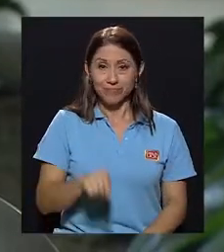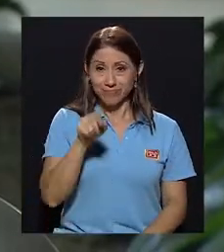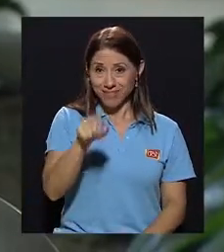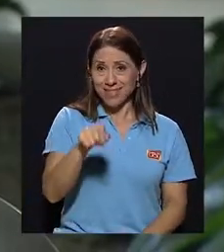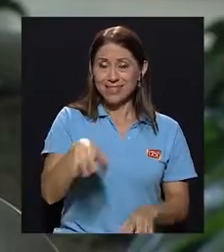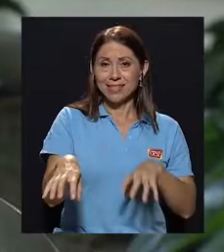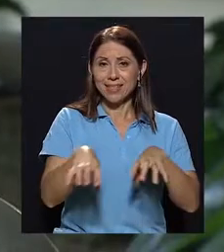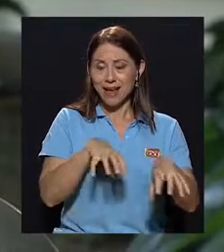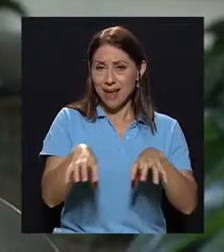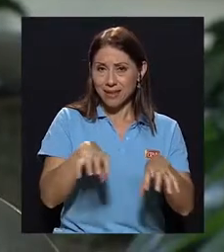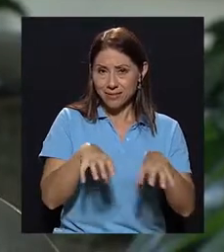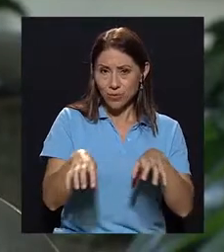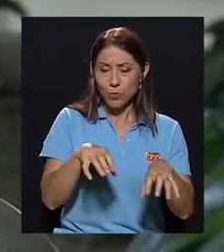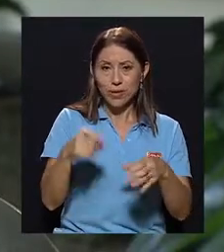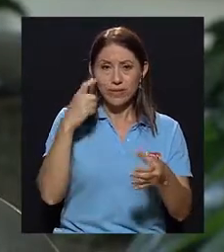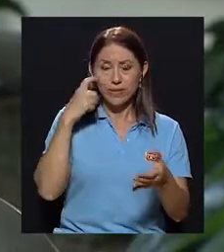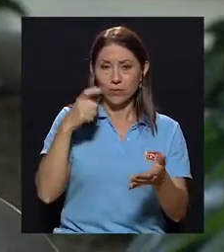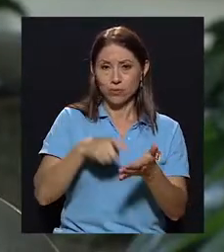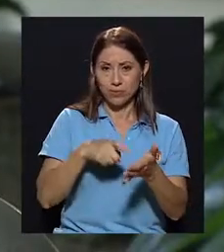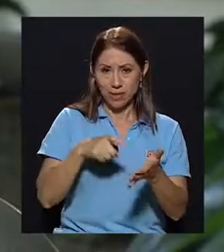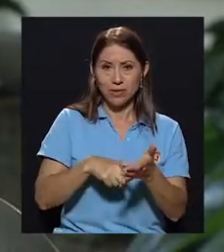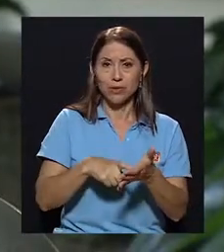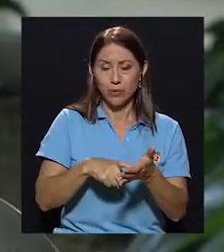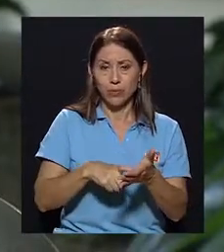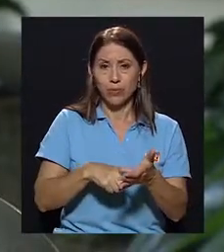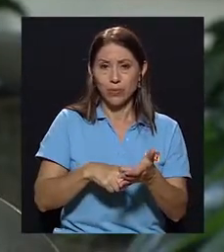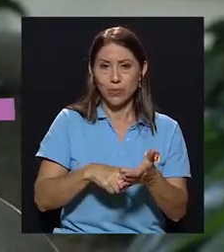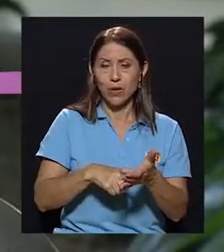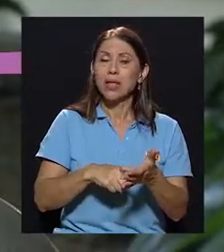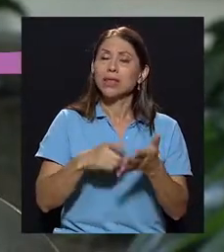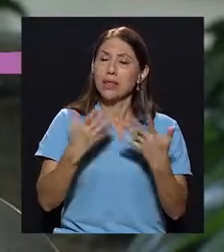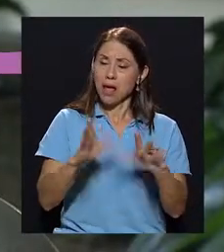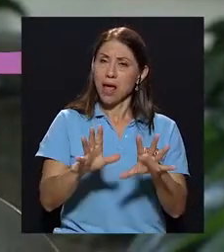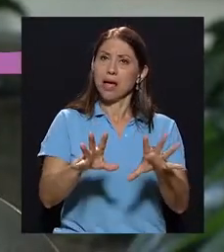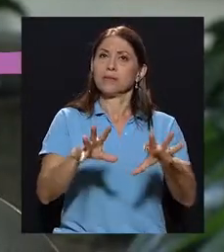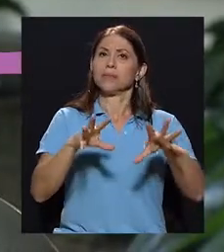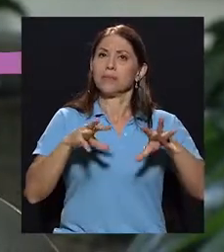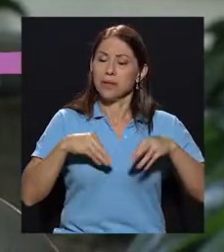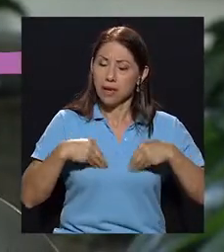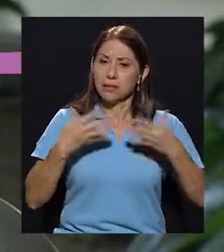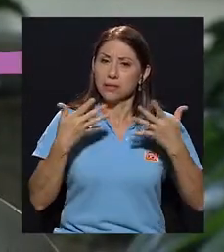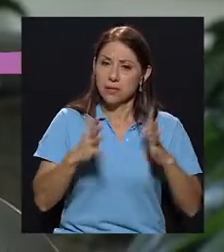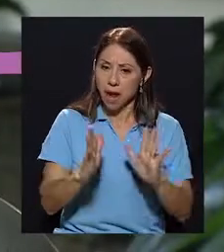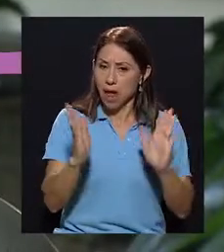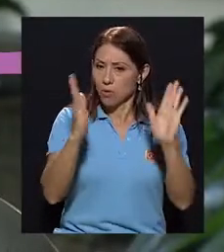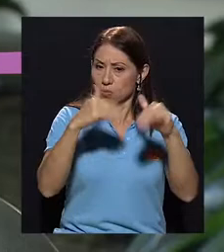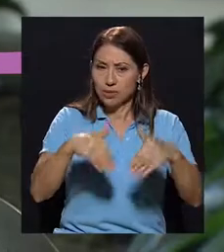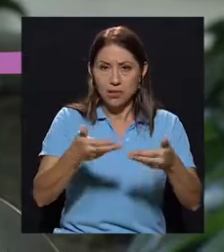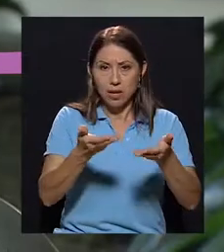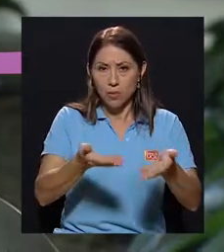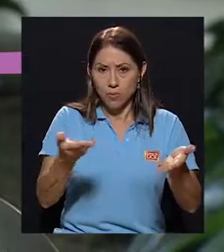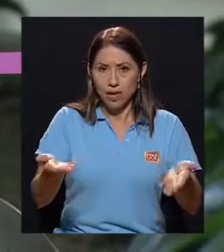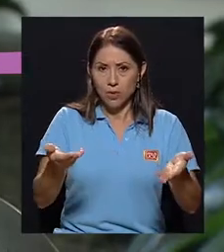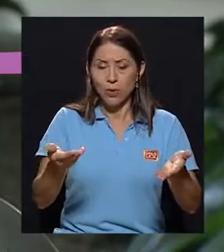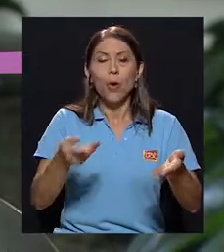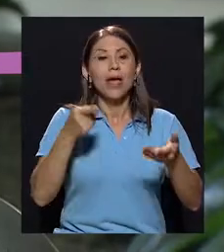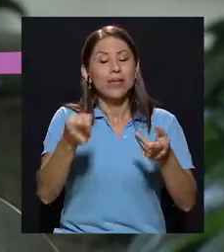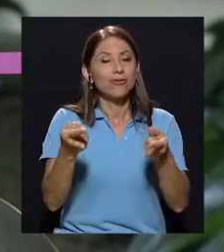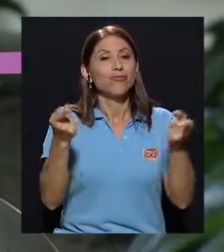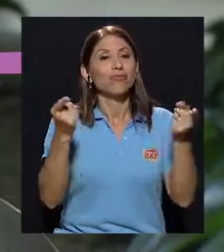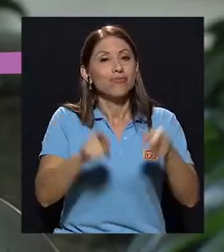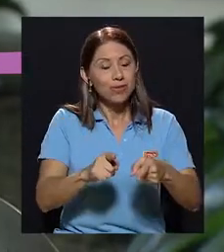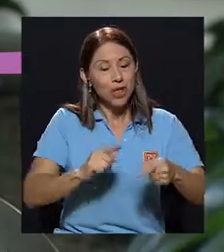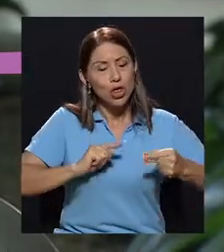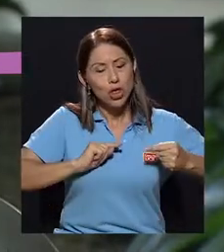ese acto de reconocimiento, de reconocer que el objeto no está, es lo que va a posibilitar el